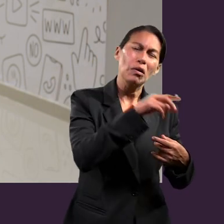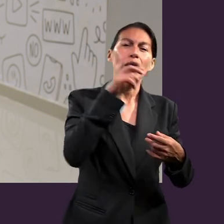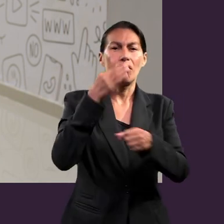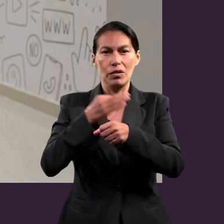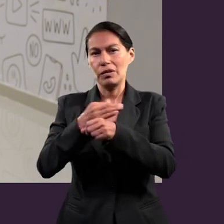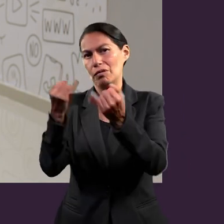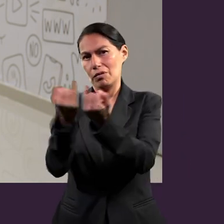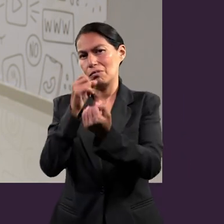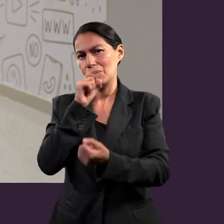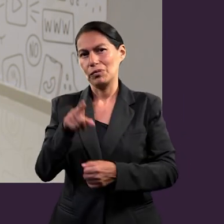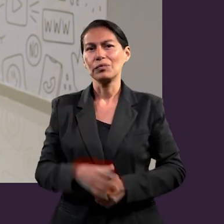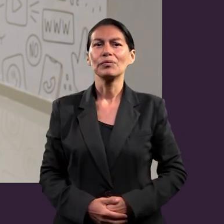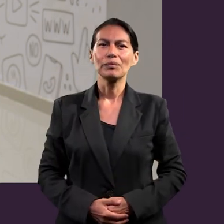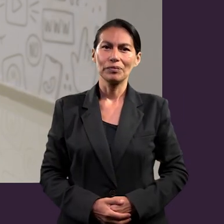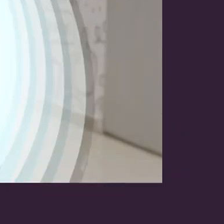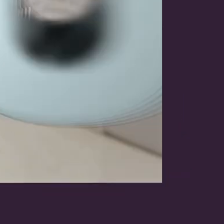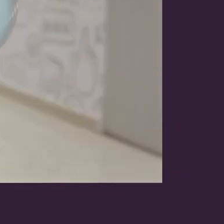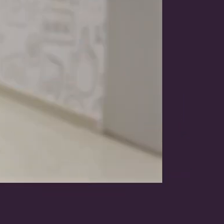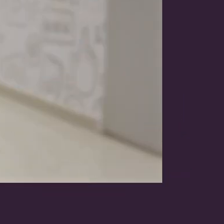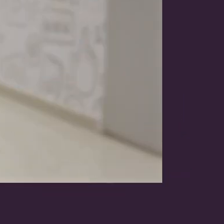buenos para aquel tiempo y para ahora.